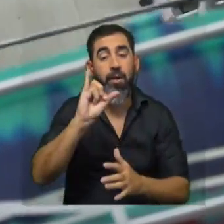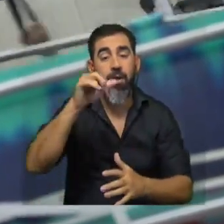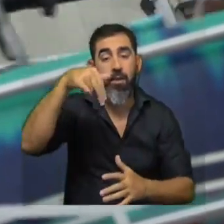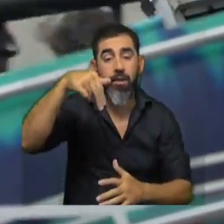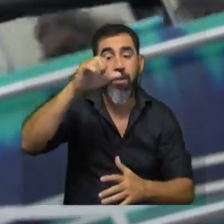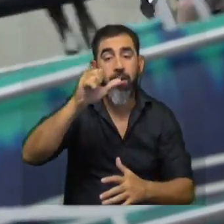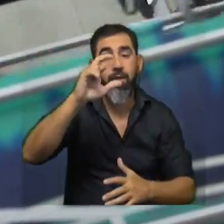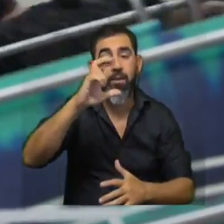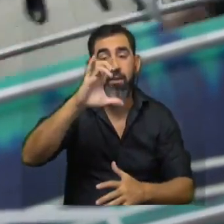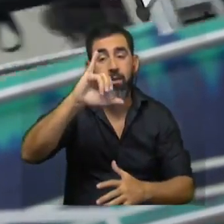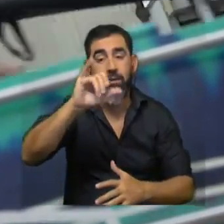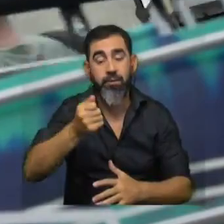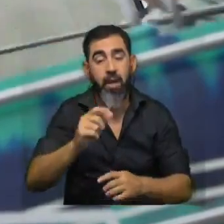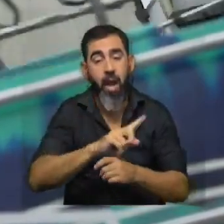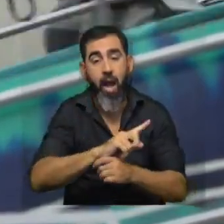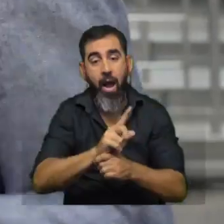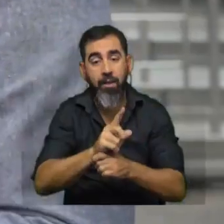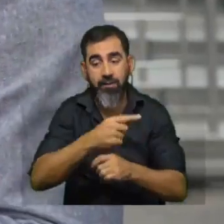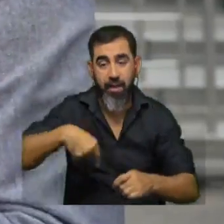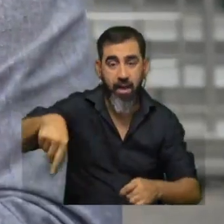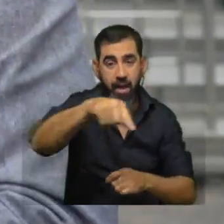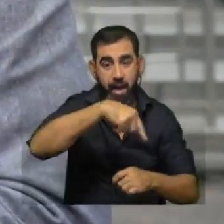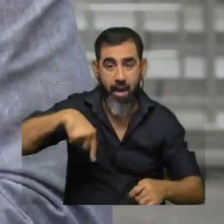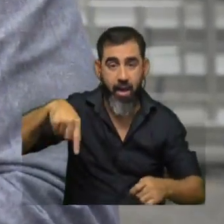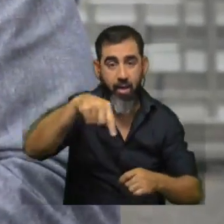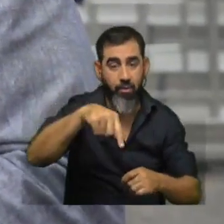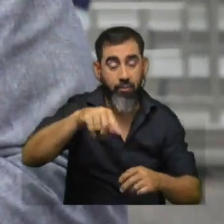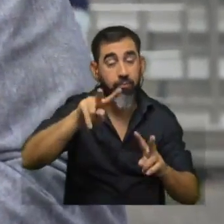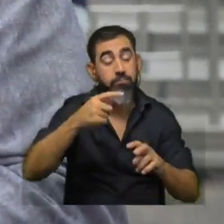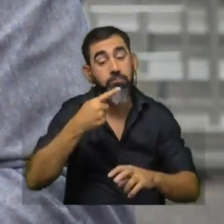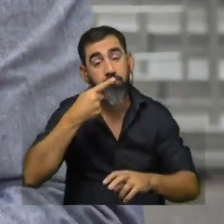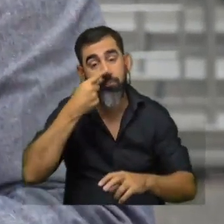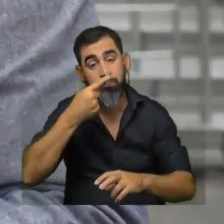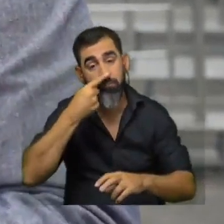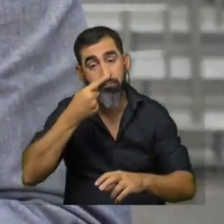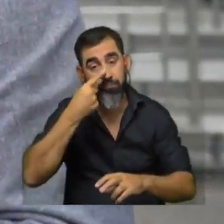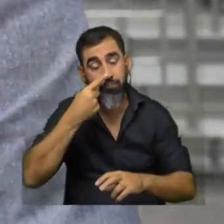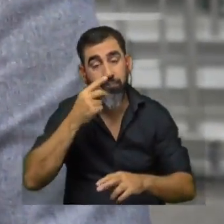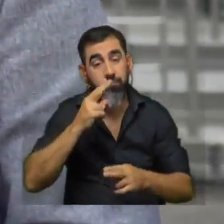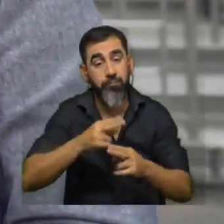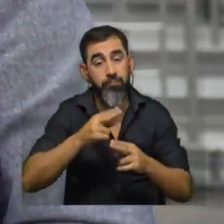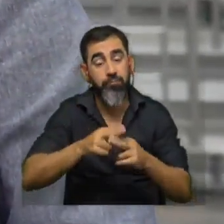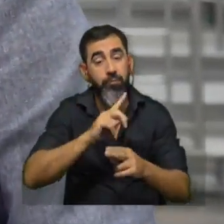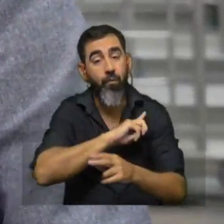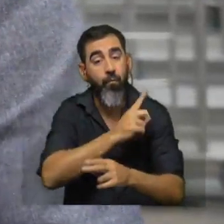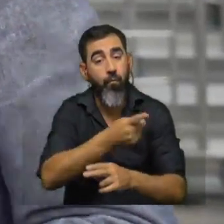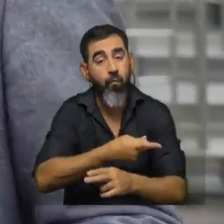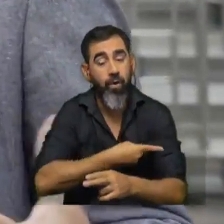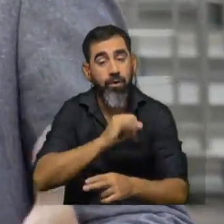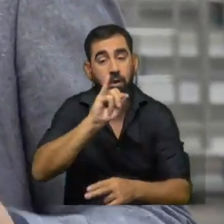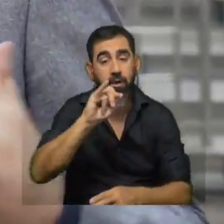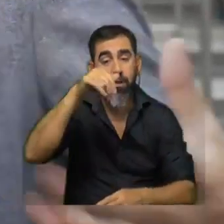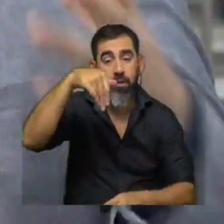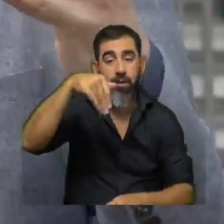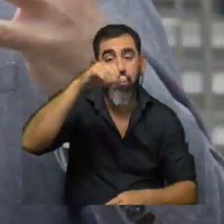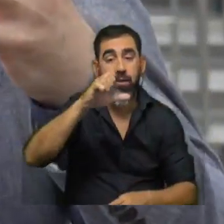que está acelerado en este caso porque está rotando y ahí aparece un fenómeno muy interesante que lo que los físicos llamamos fuerzas inerciales es